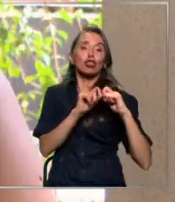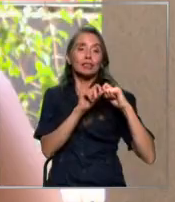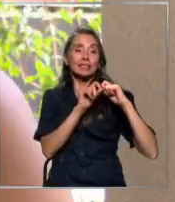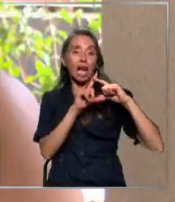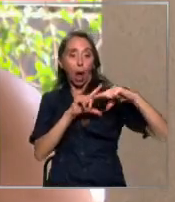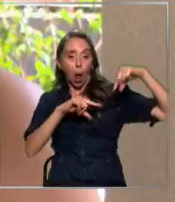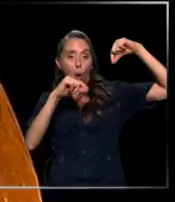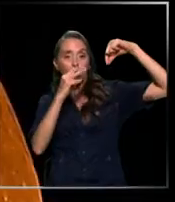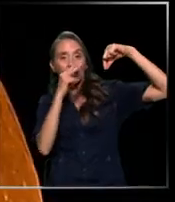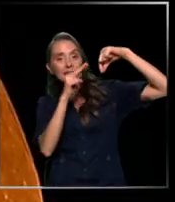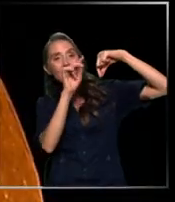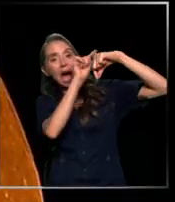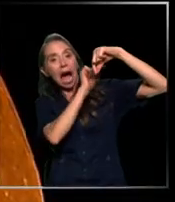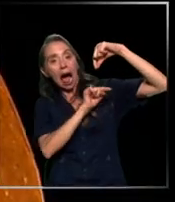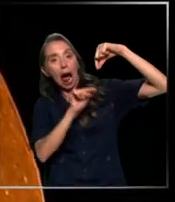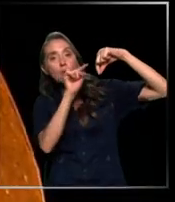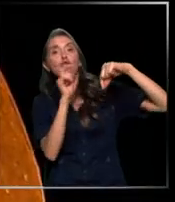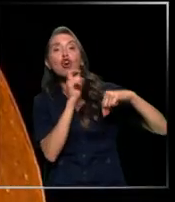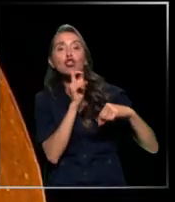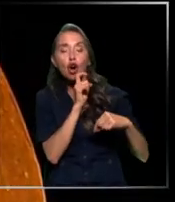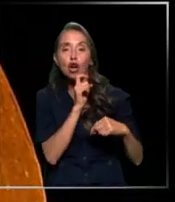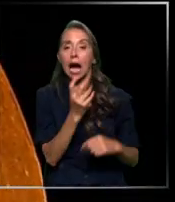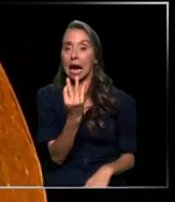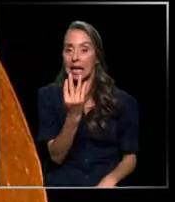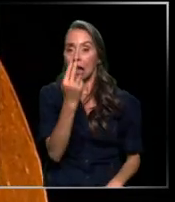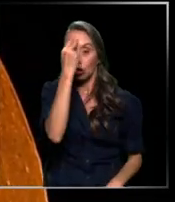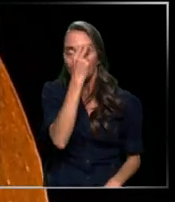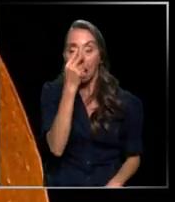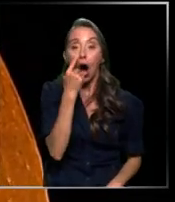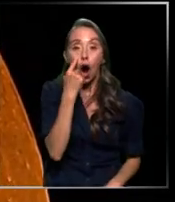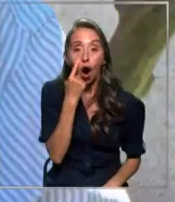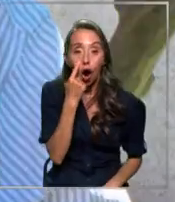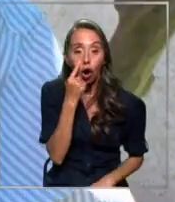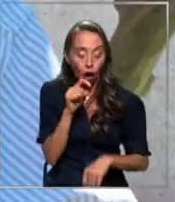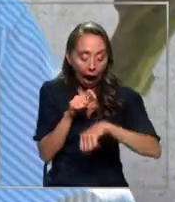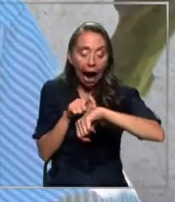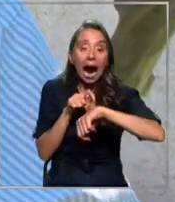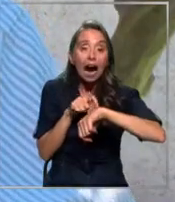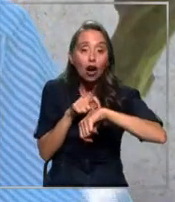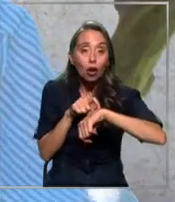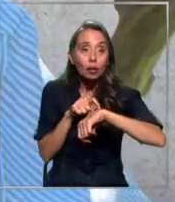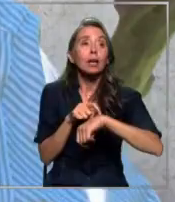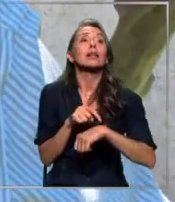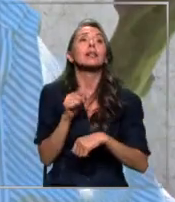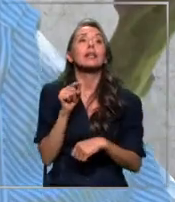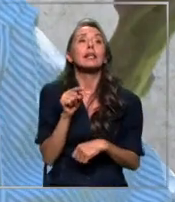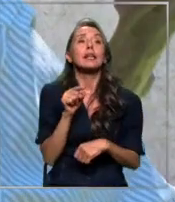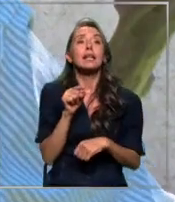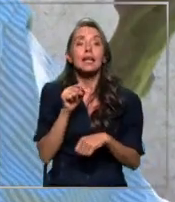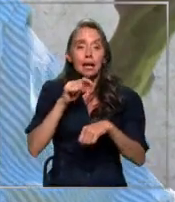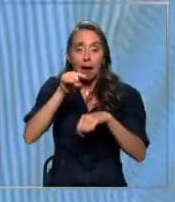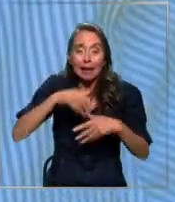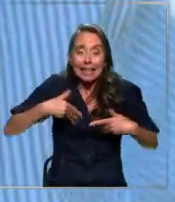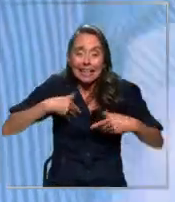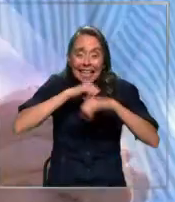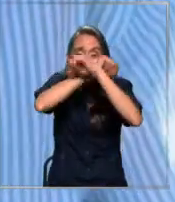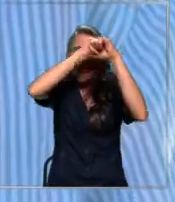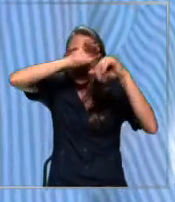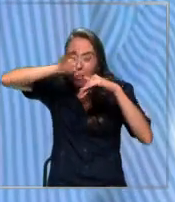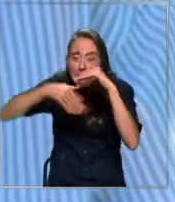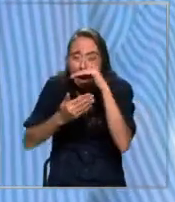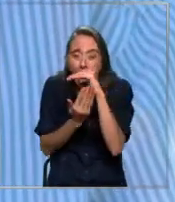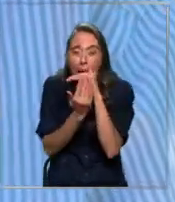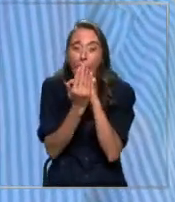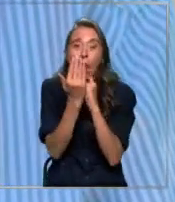un poco más oscuro que en otras. Será el 14 de marzo, pero ojo con la hora. Ahora esto va a ser para los madrugadores, por aquí